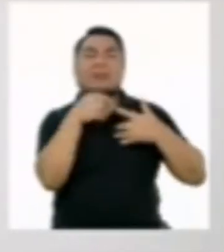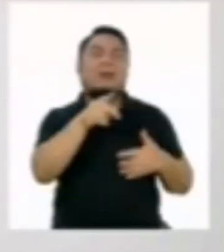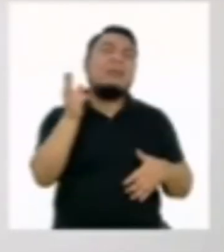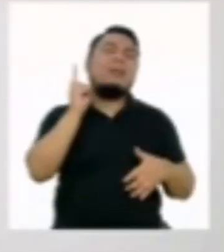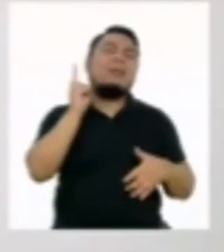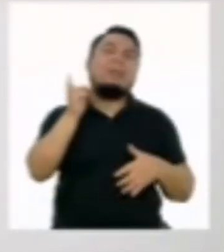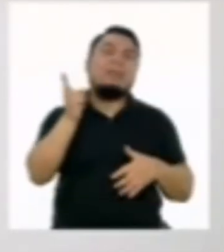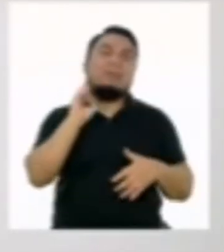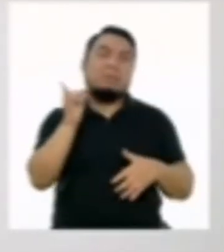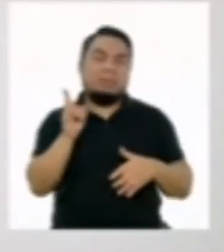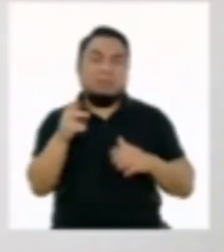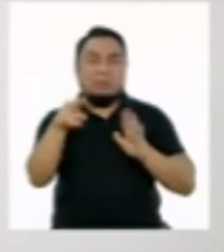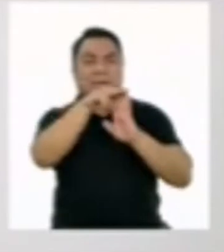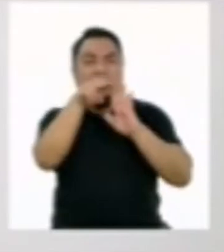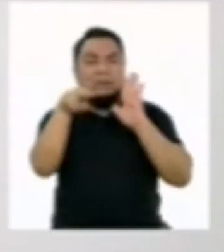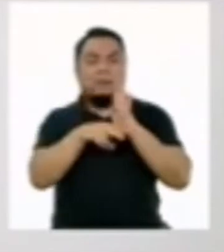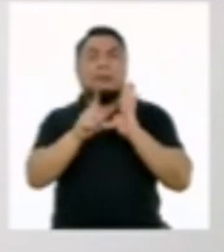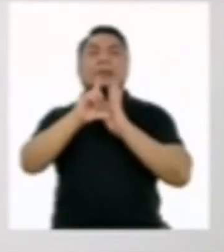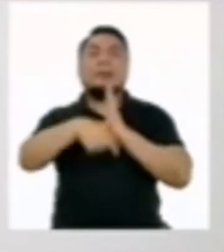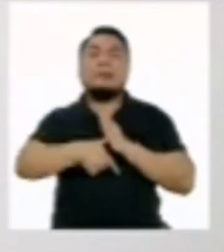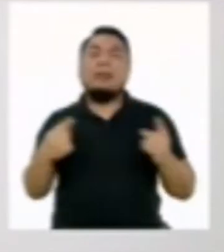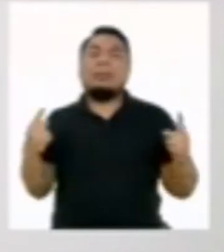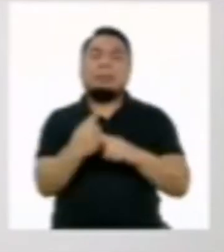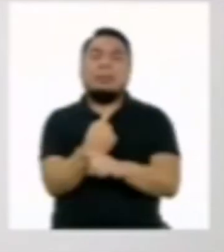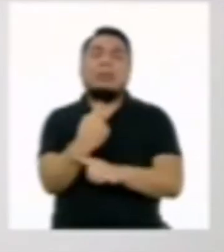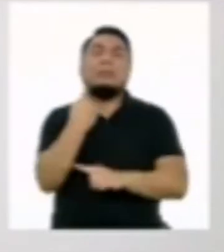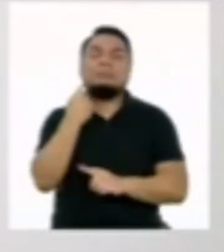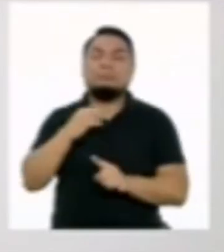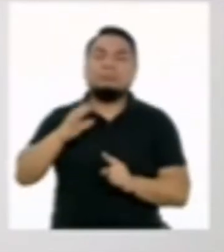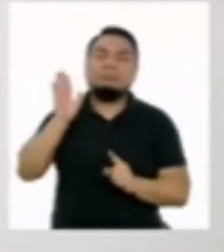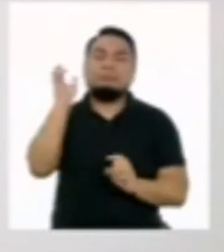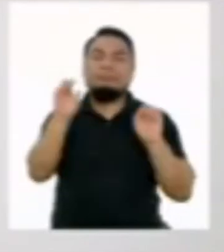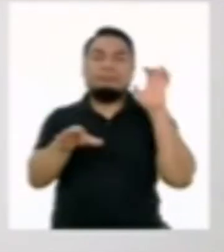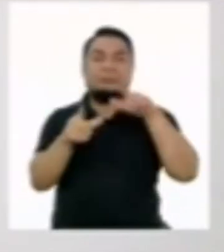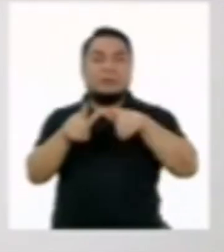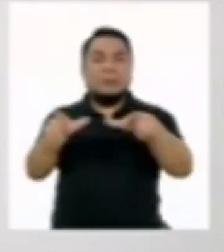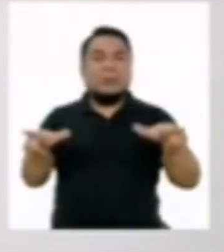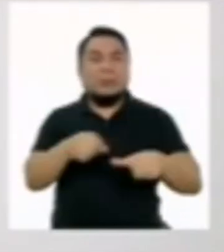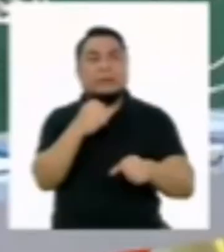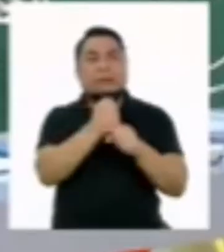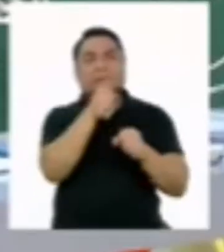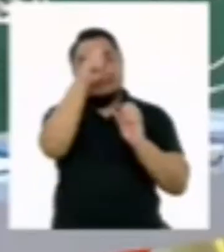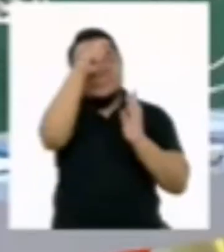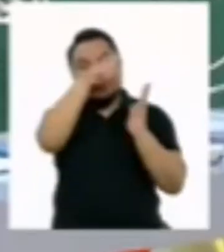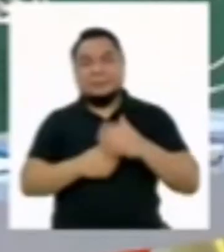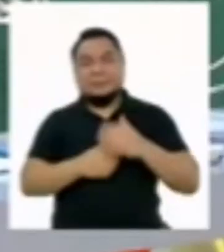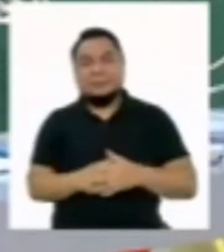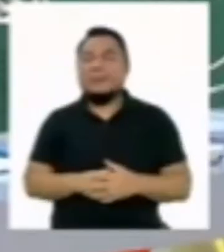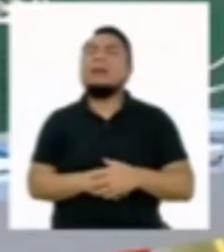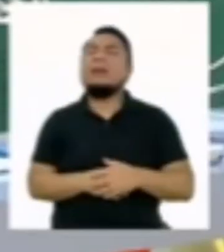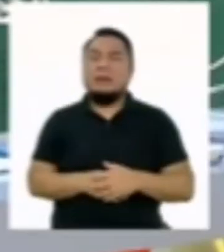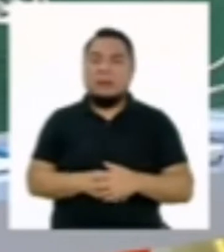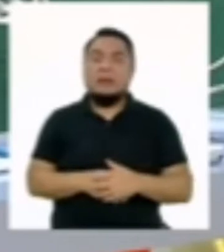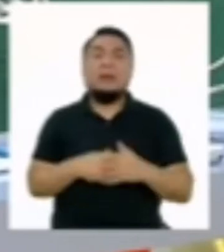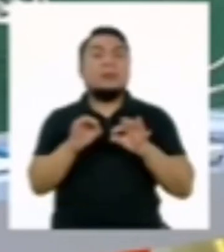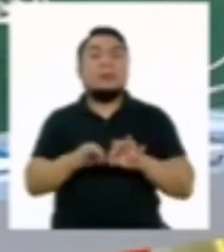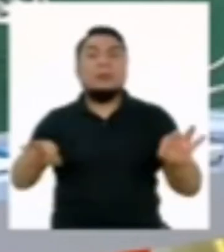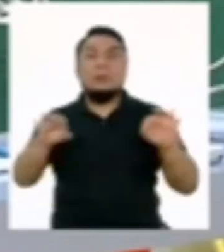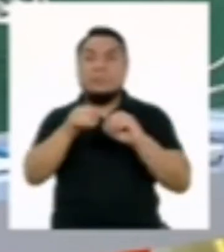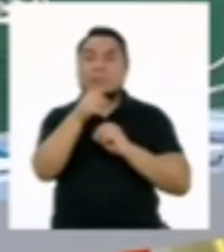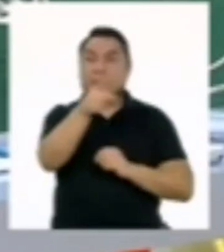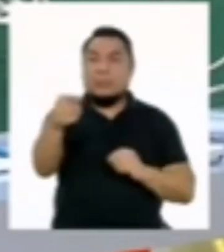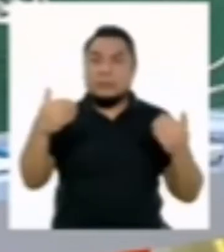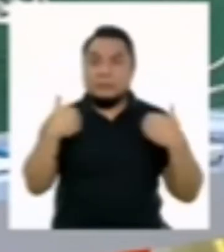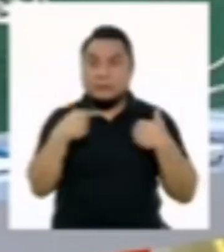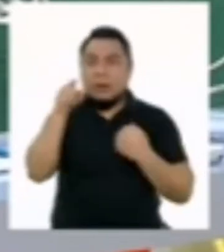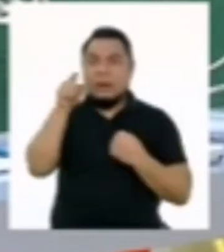normas y por ende generan graves daños en las localidades donde funcionan. Entonces, es muy importante que cada vez